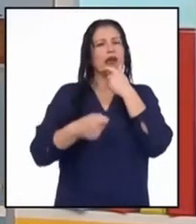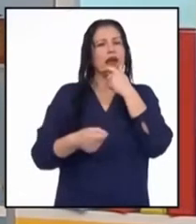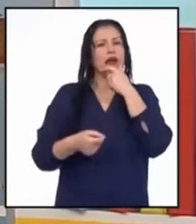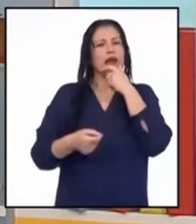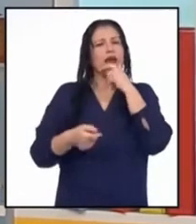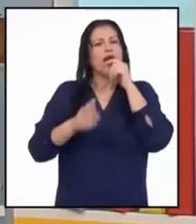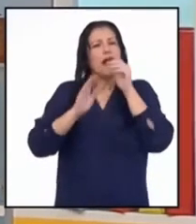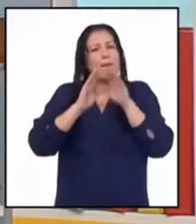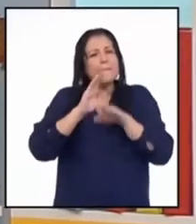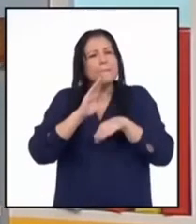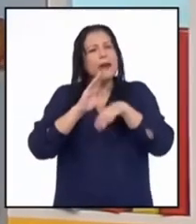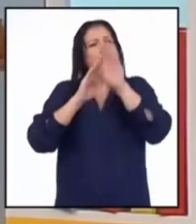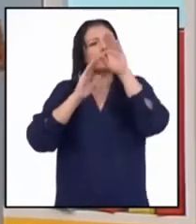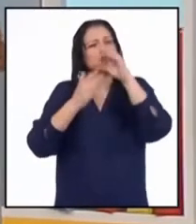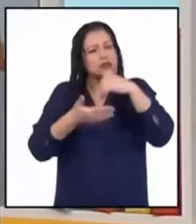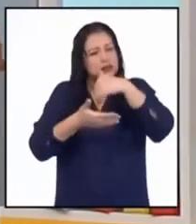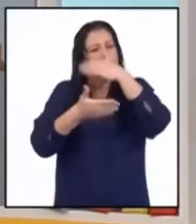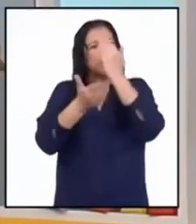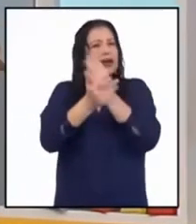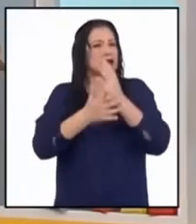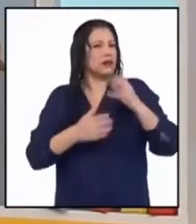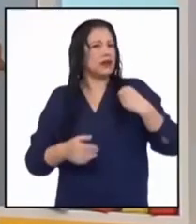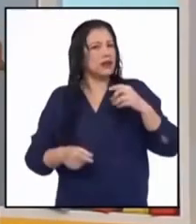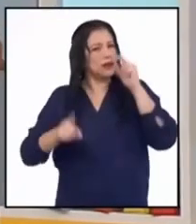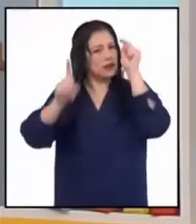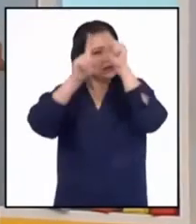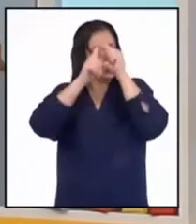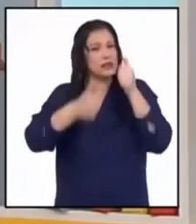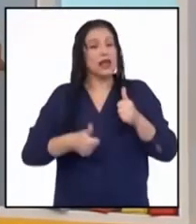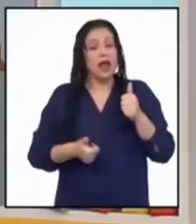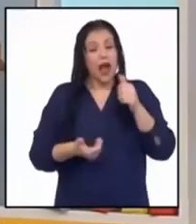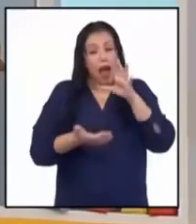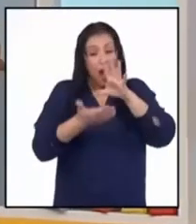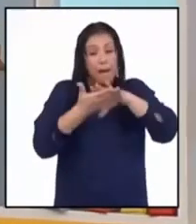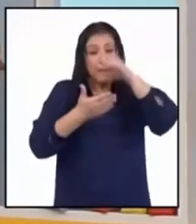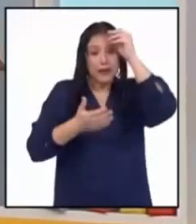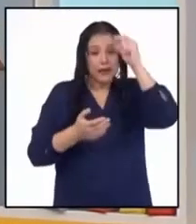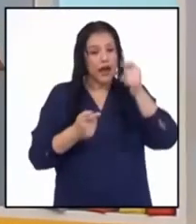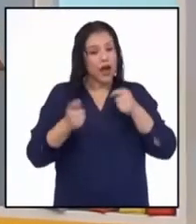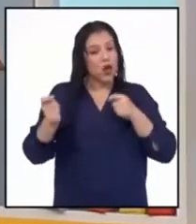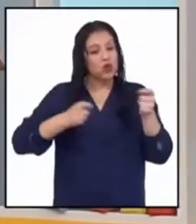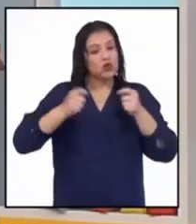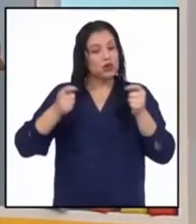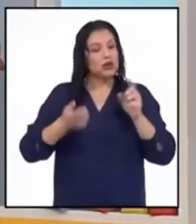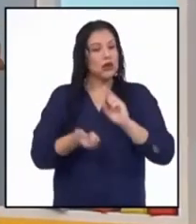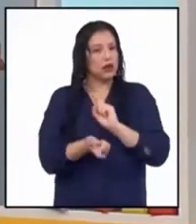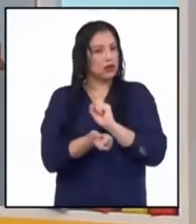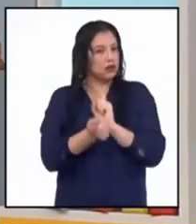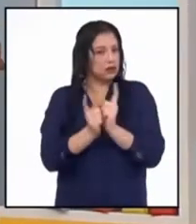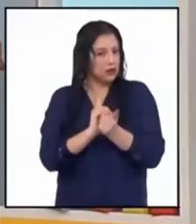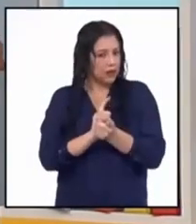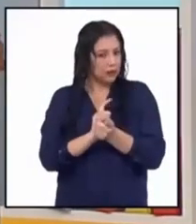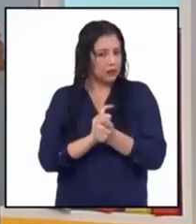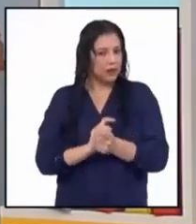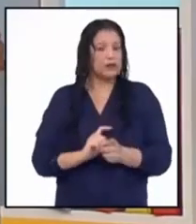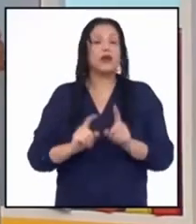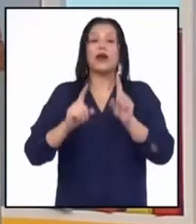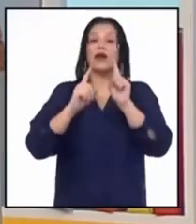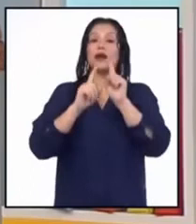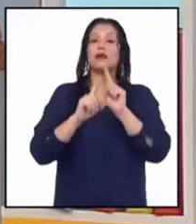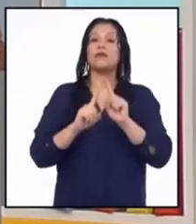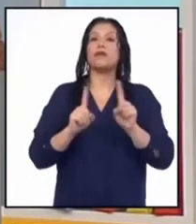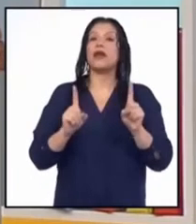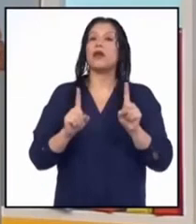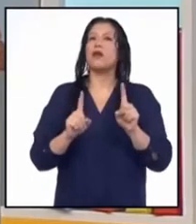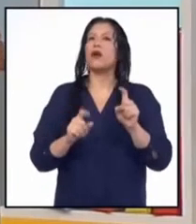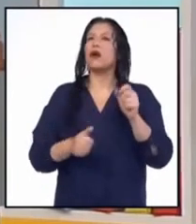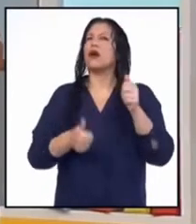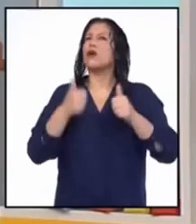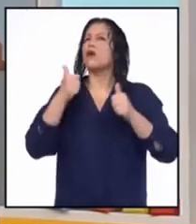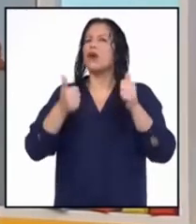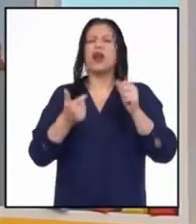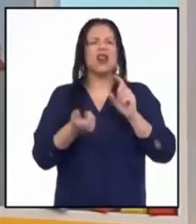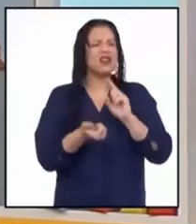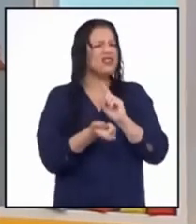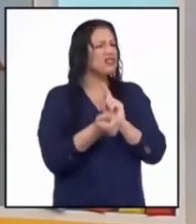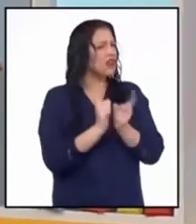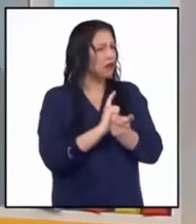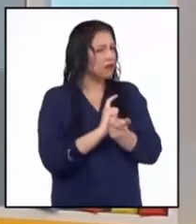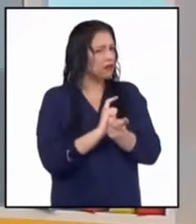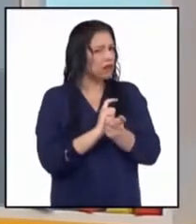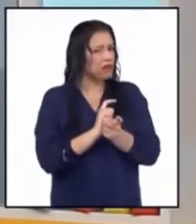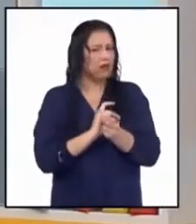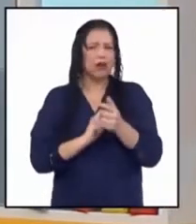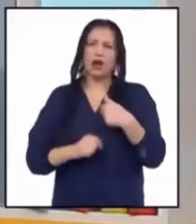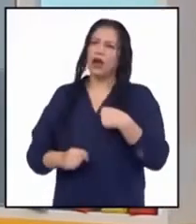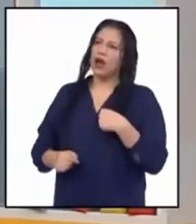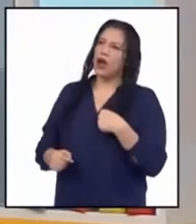de la vivencia de la adolescencia es, pues, aprender a gestionar dichos cambios. Pero, ¿a qué cambios se refieren? Pues,